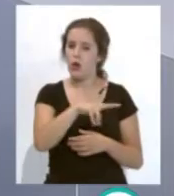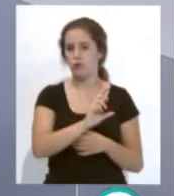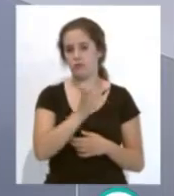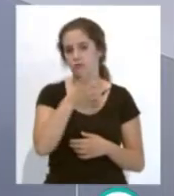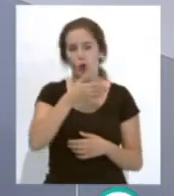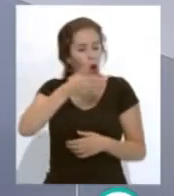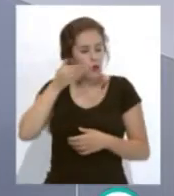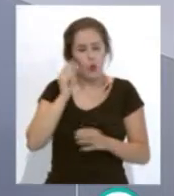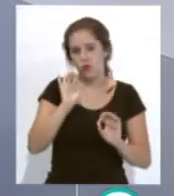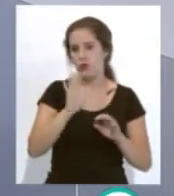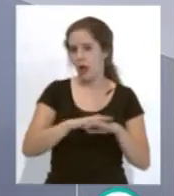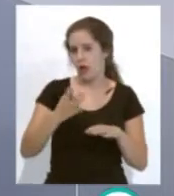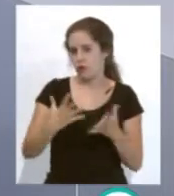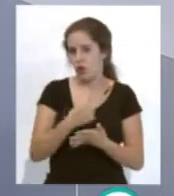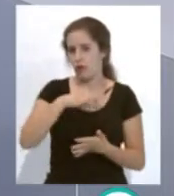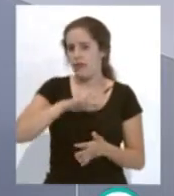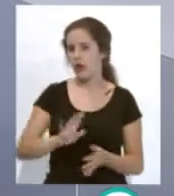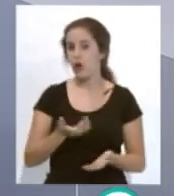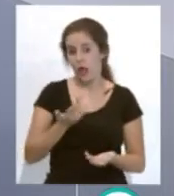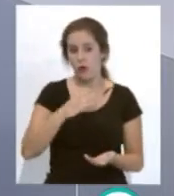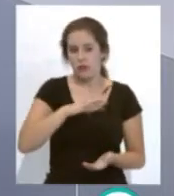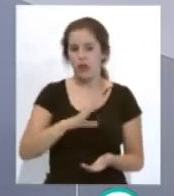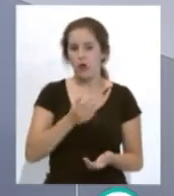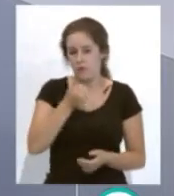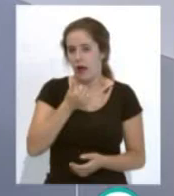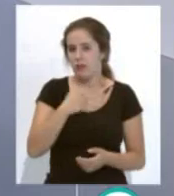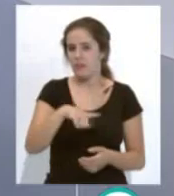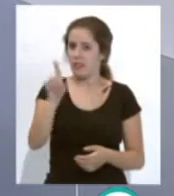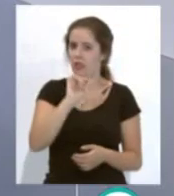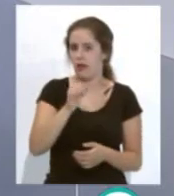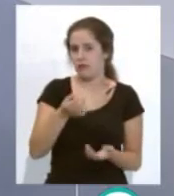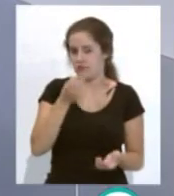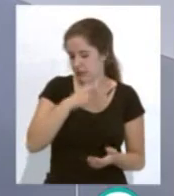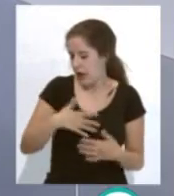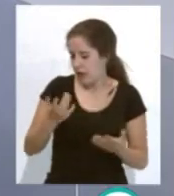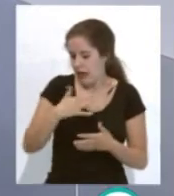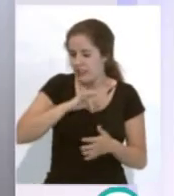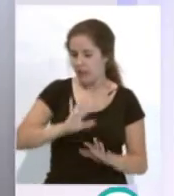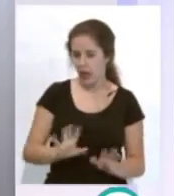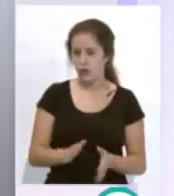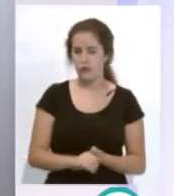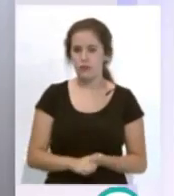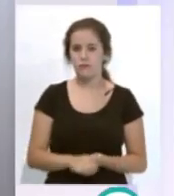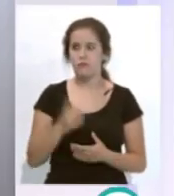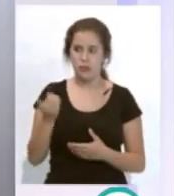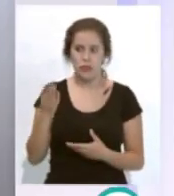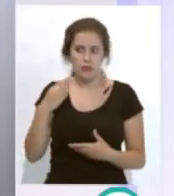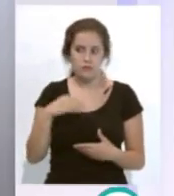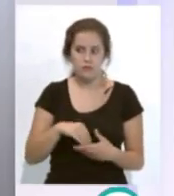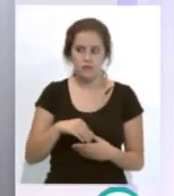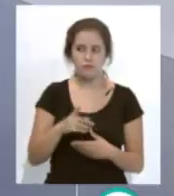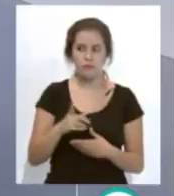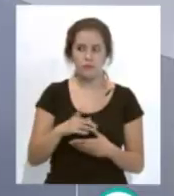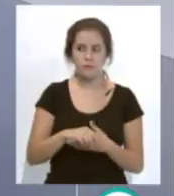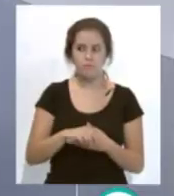Y es un orgullo para todos los gaditanos, que un gaditano más decide, chiclana, por otro lado. Calderano. Ese es un canterano. Y canterano,